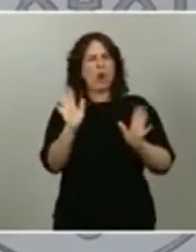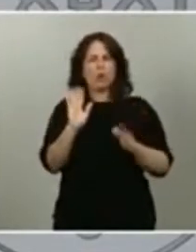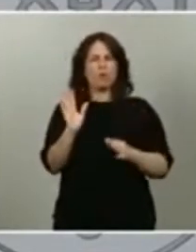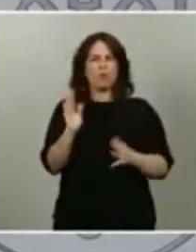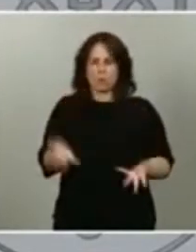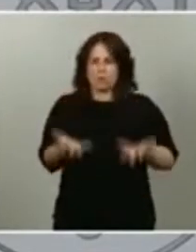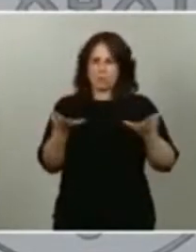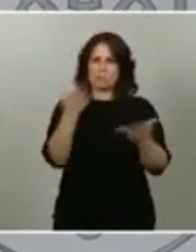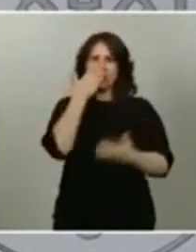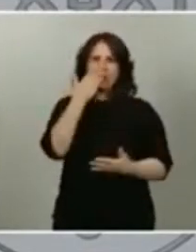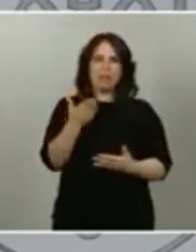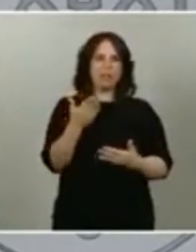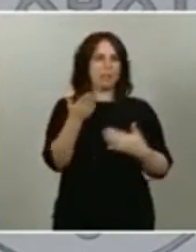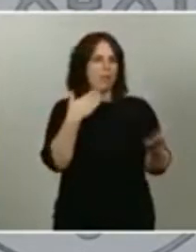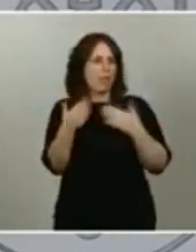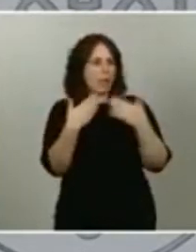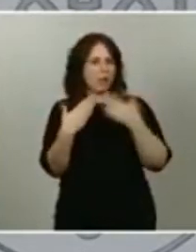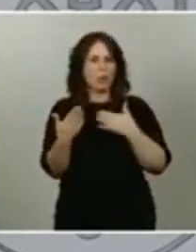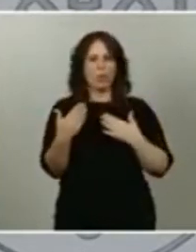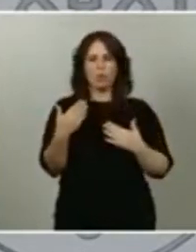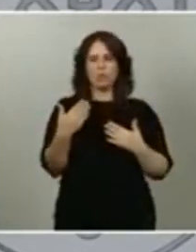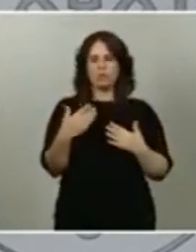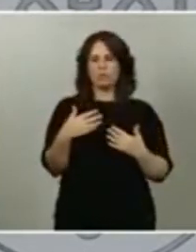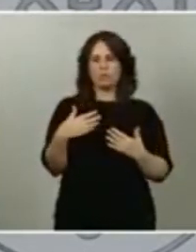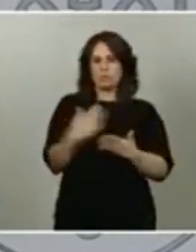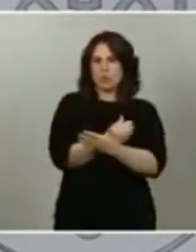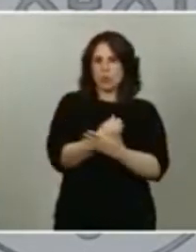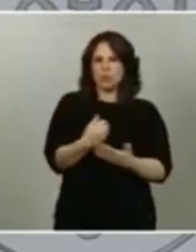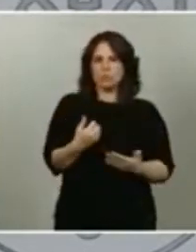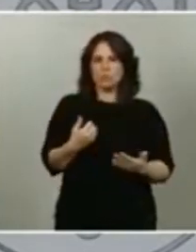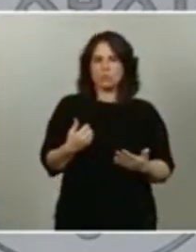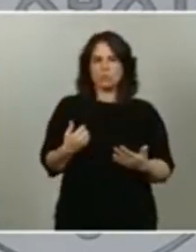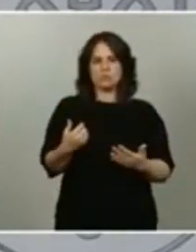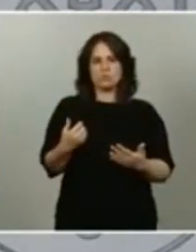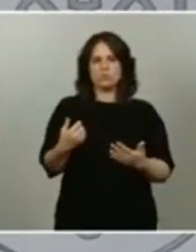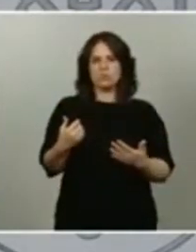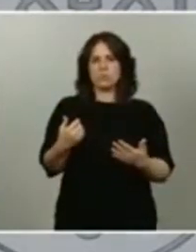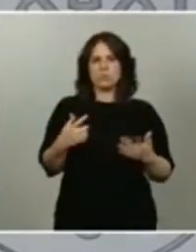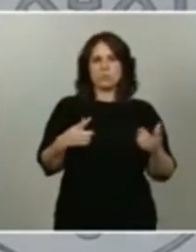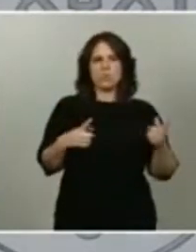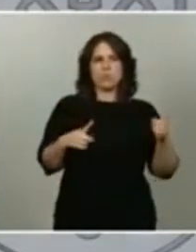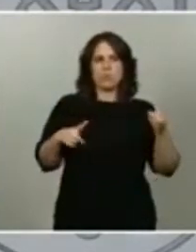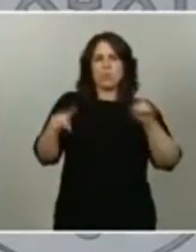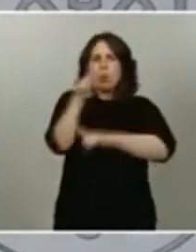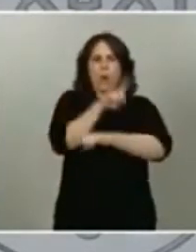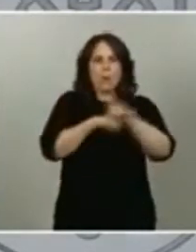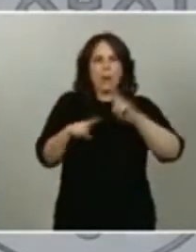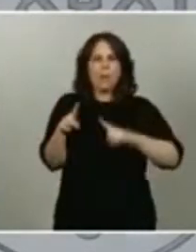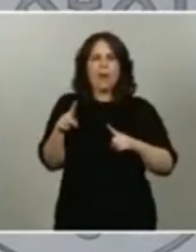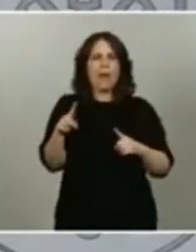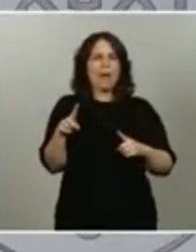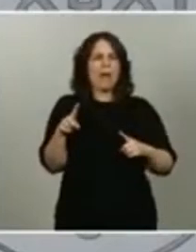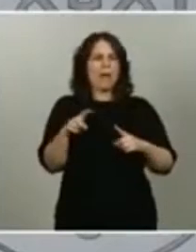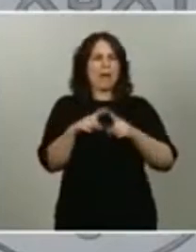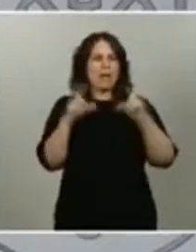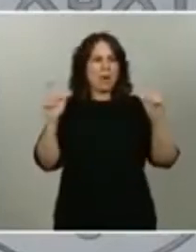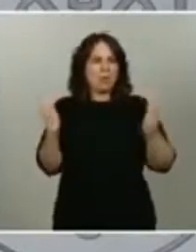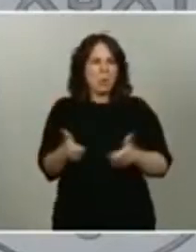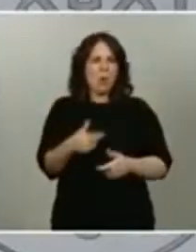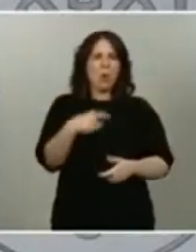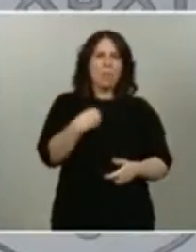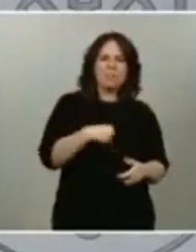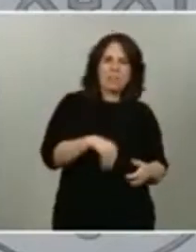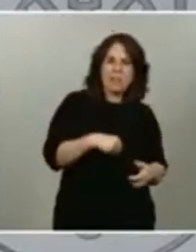conversación. Y, por tanto, en ningún caso va a ser un problema que se pueda producir reuniones entre el presidente del Gobierno